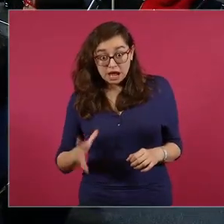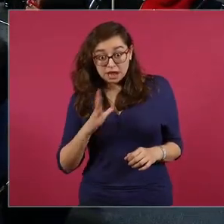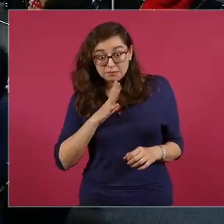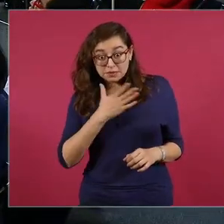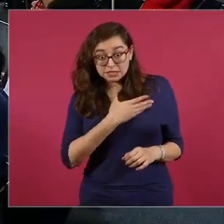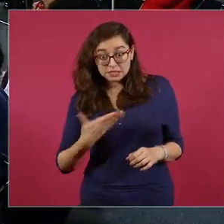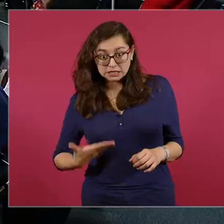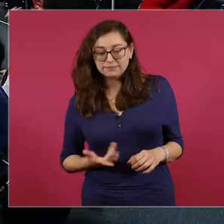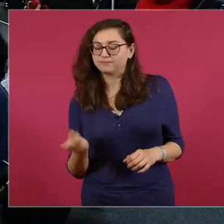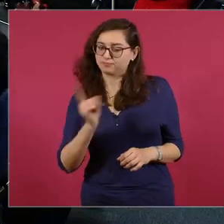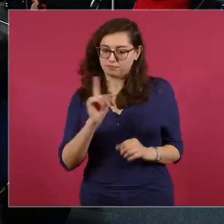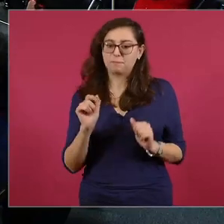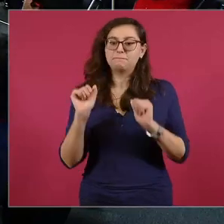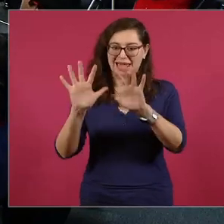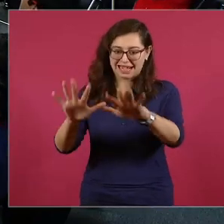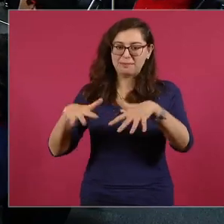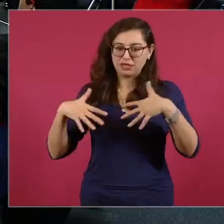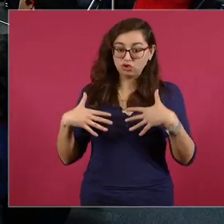parlamentaria